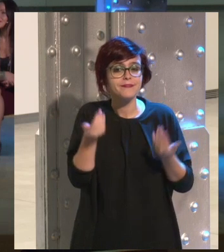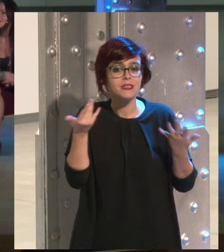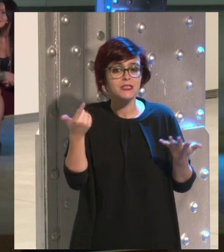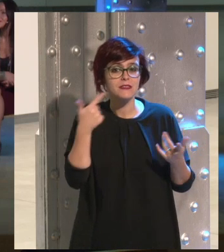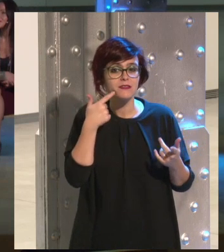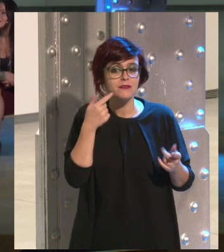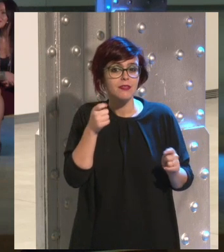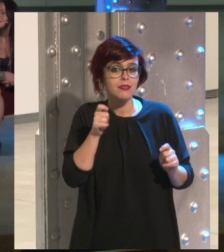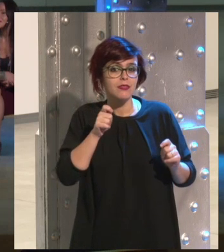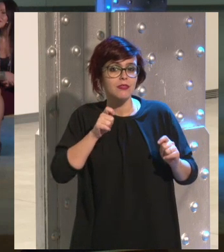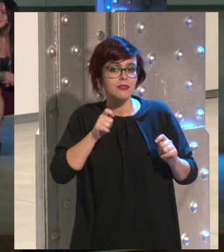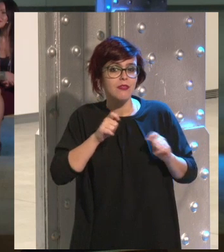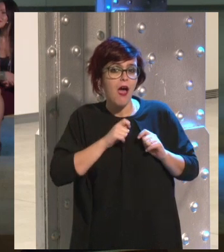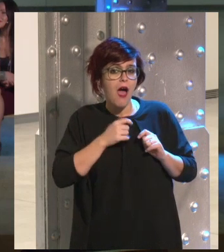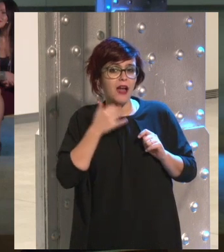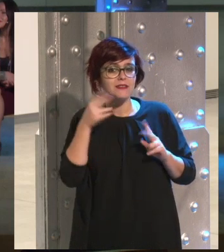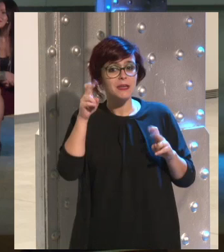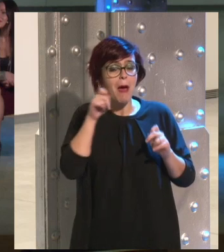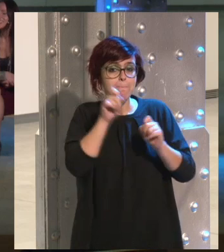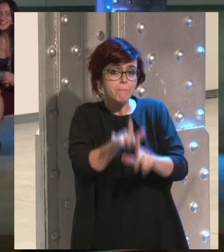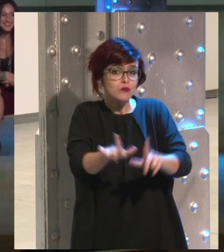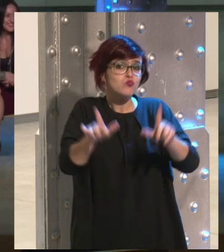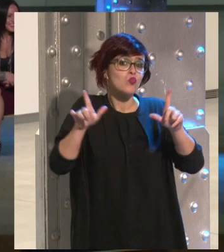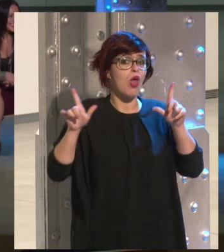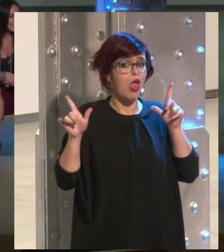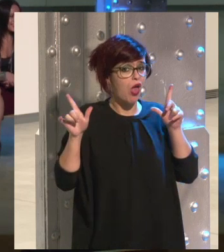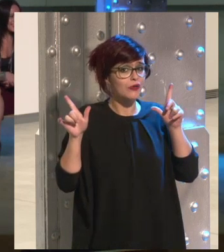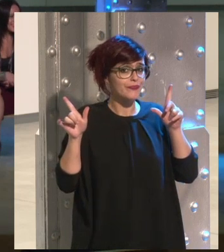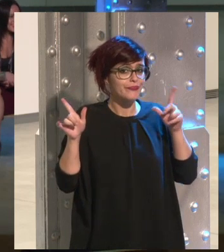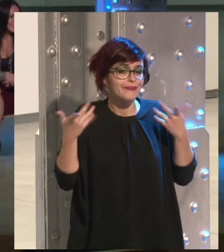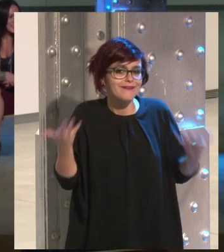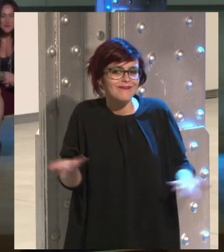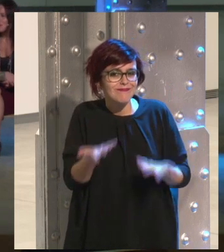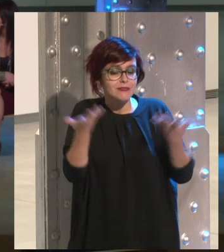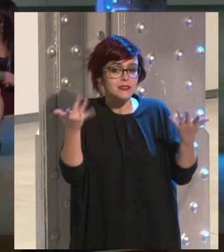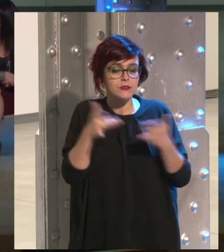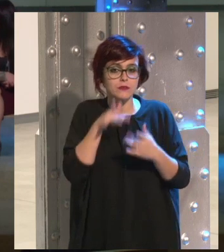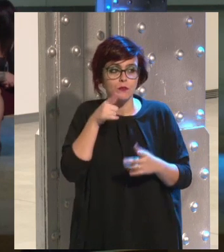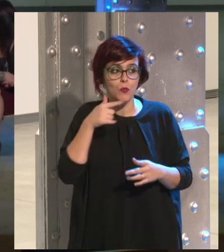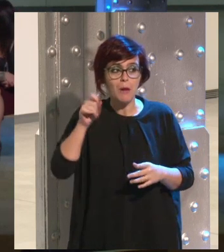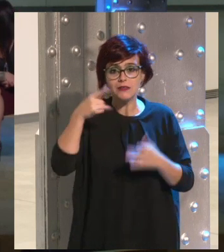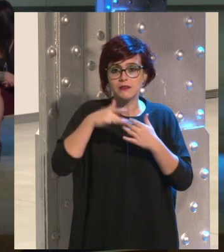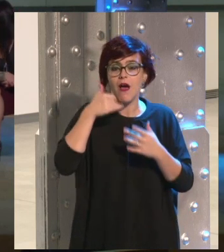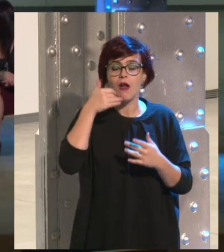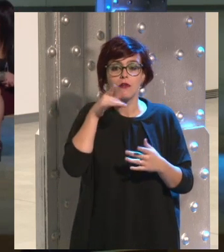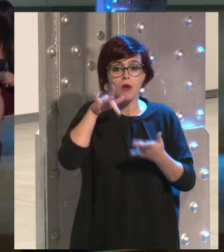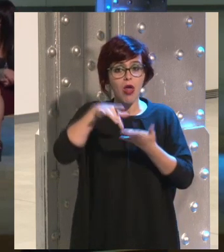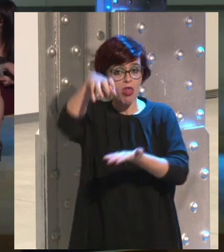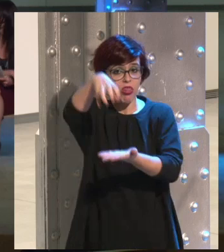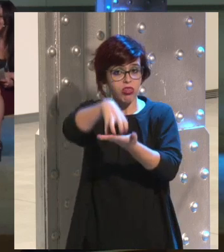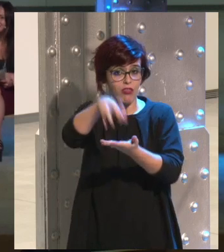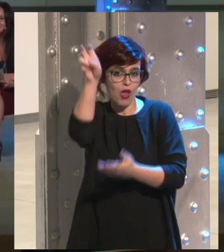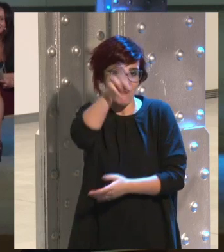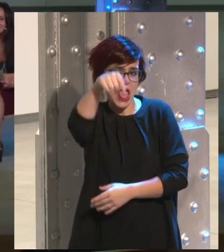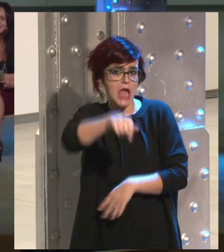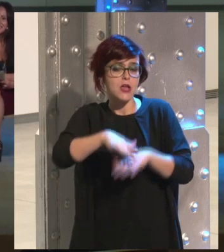no me da así como mucho nuevo, lo del postureo. No había mayor postureo que venir de aquí al centro, te comprabas